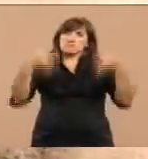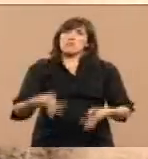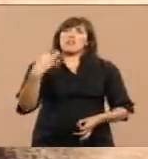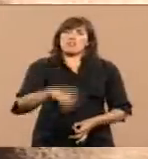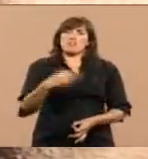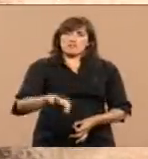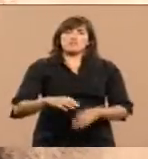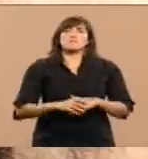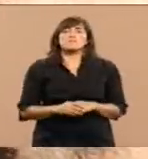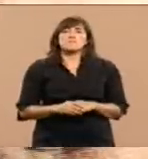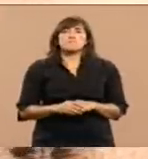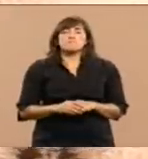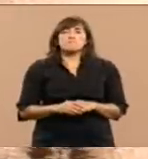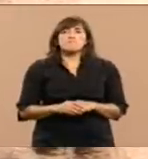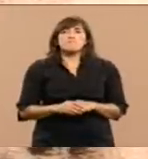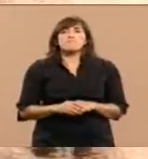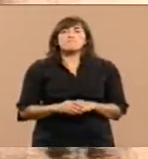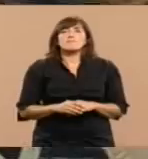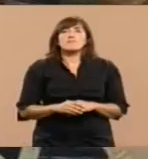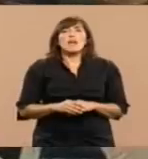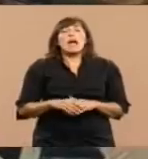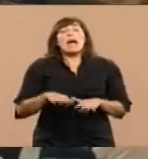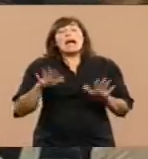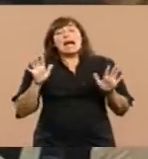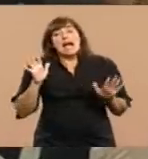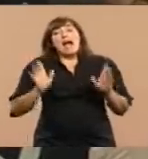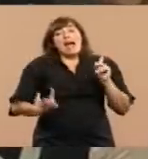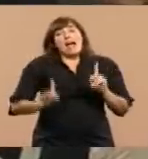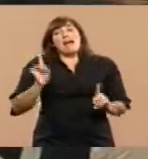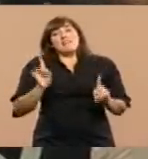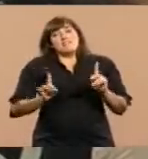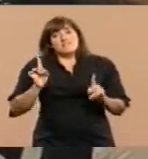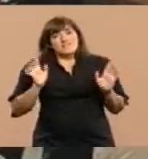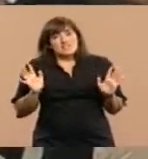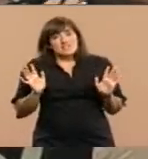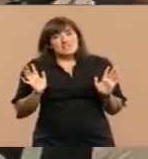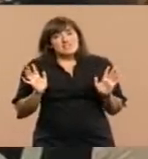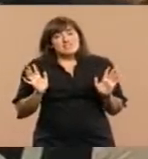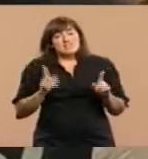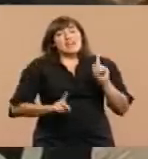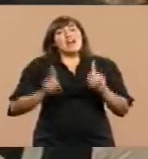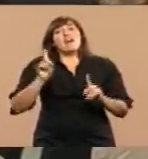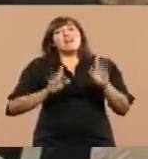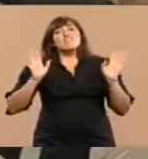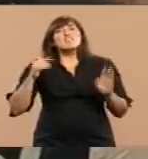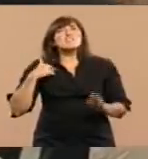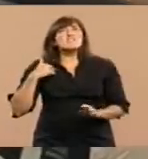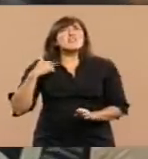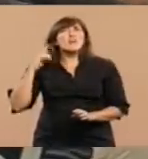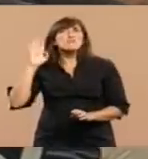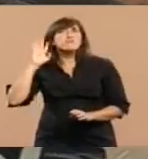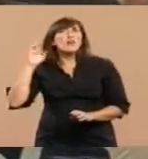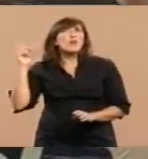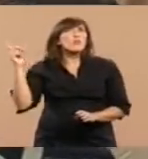A veces cuando uno ha escuchado no hace mucho